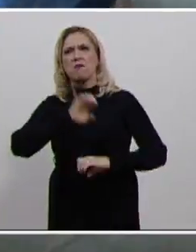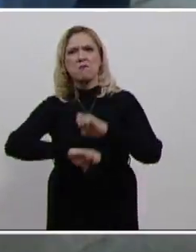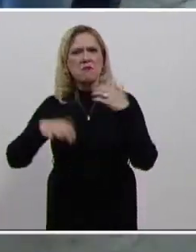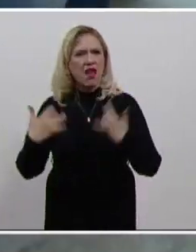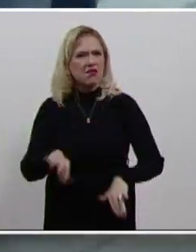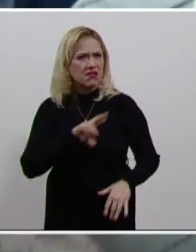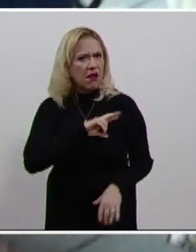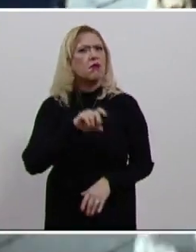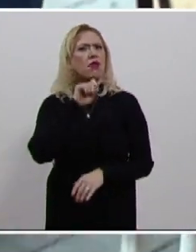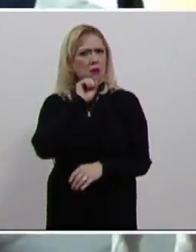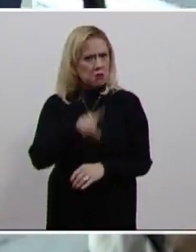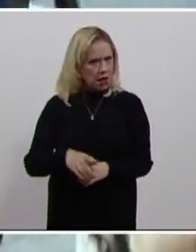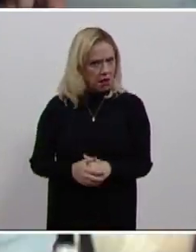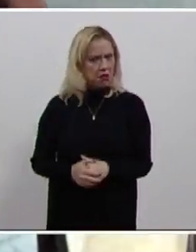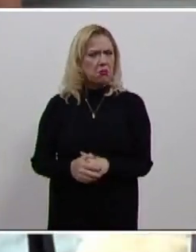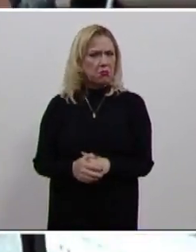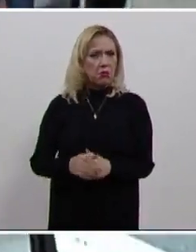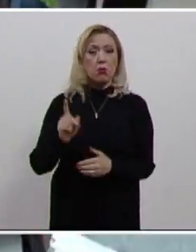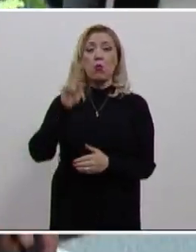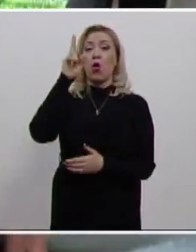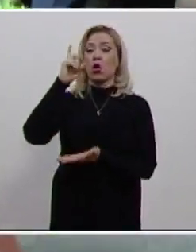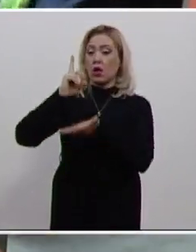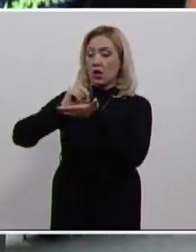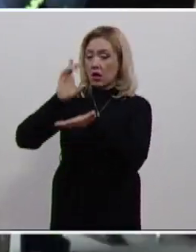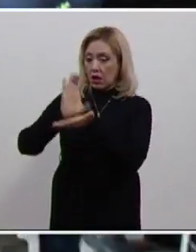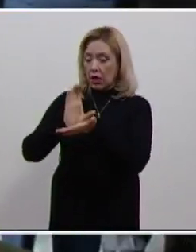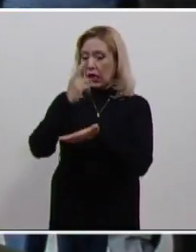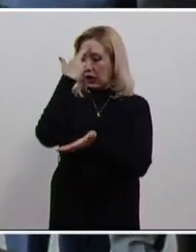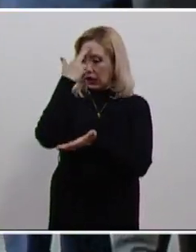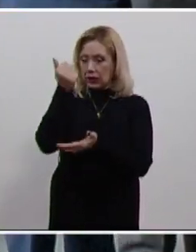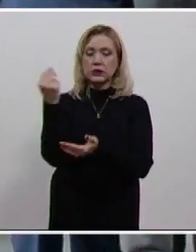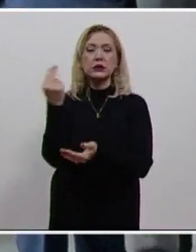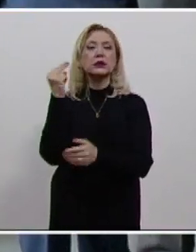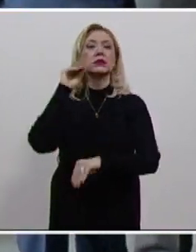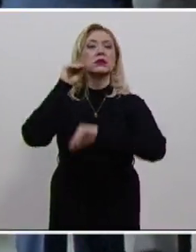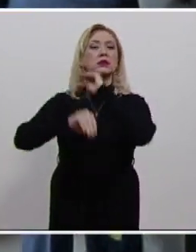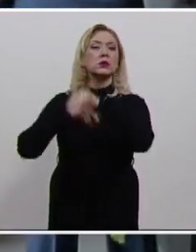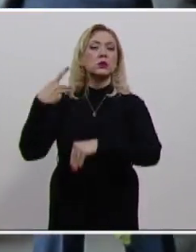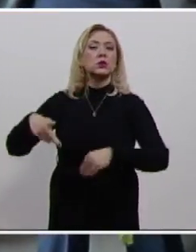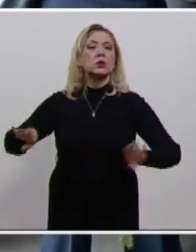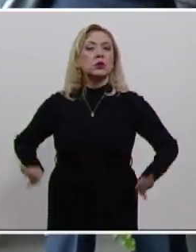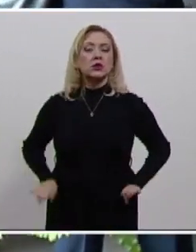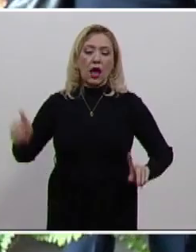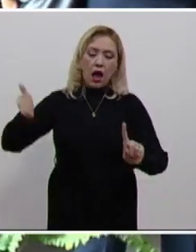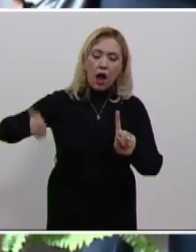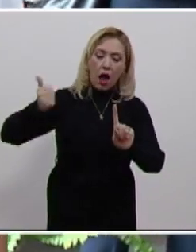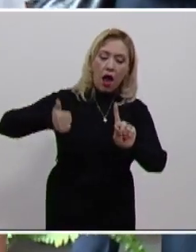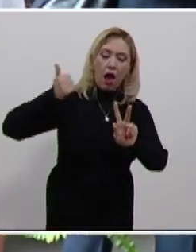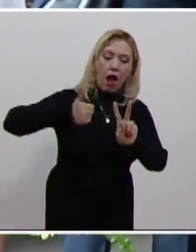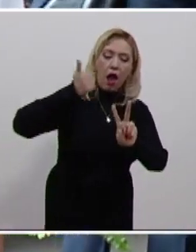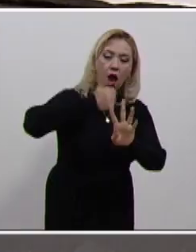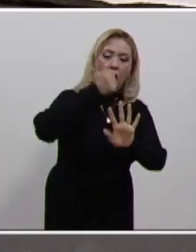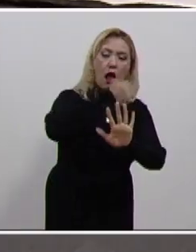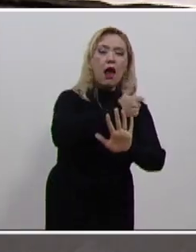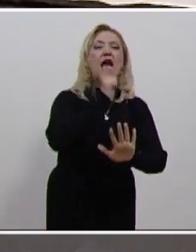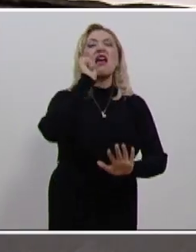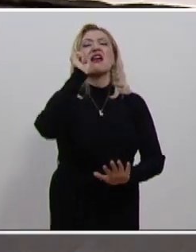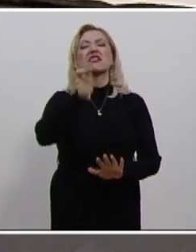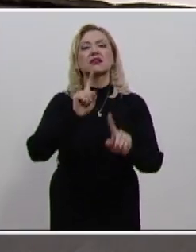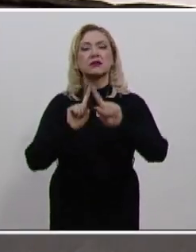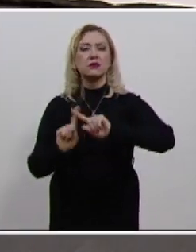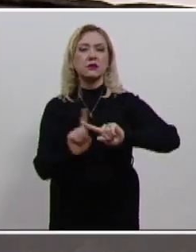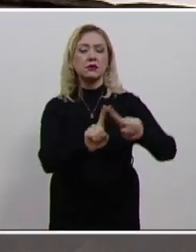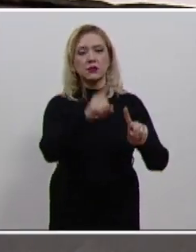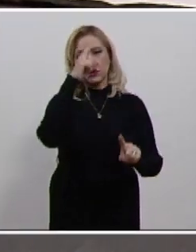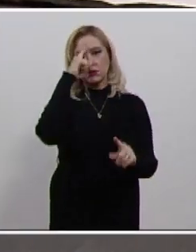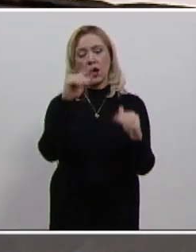motivos de discapacidad, así como también realizar ajustes razonables para garantizar a las personas con discapacidad el goce o ejercicio en